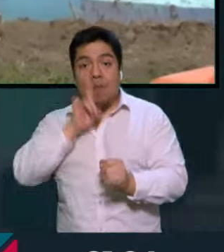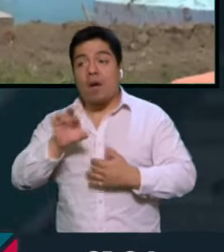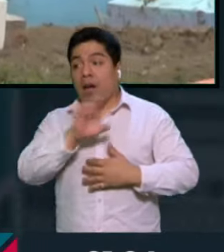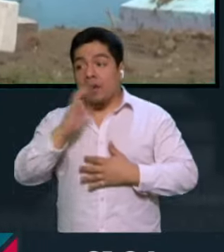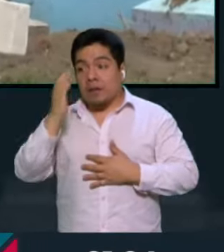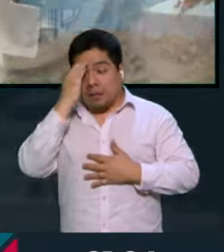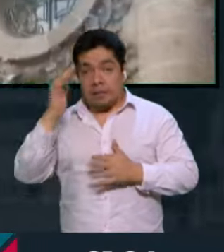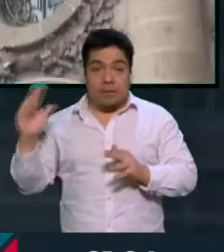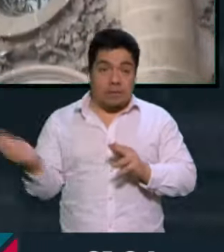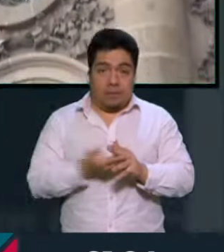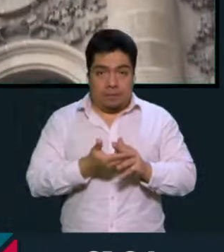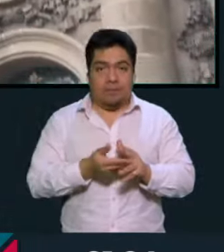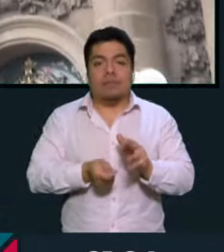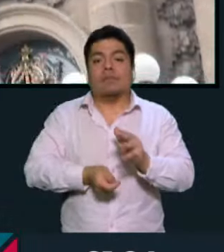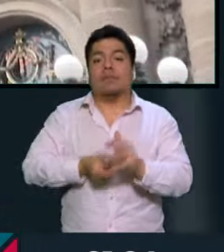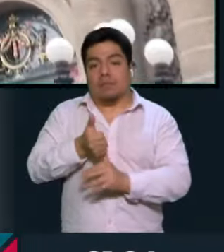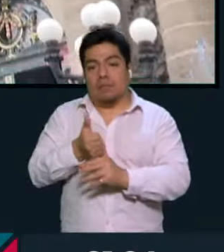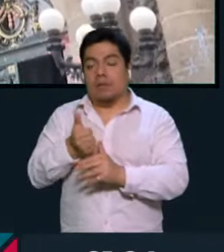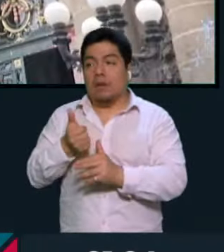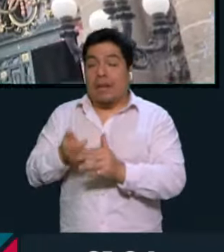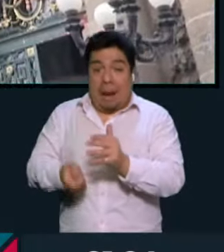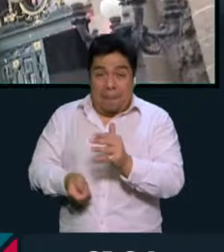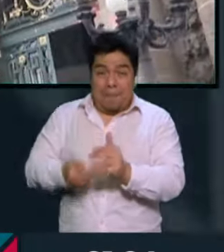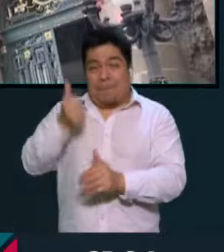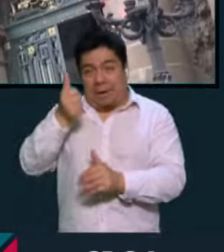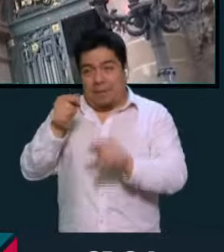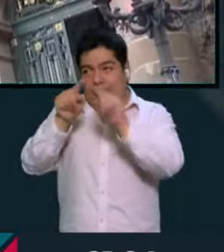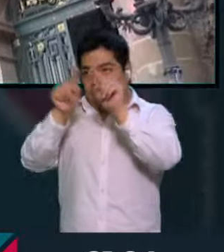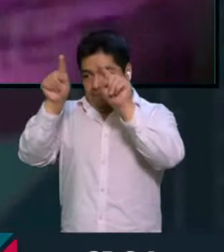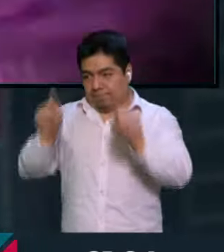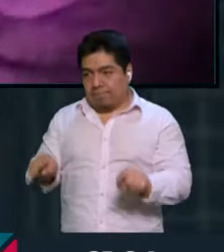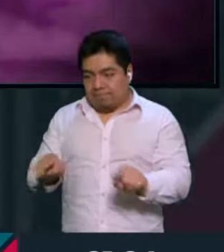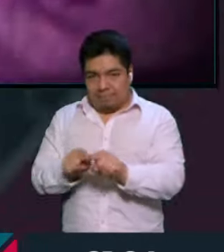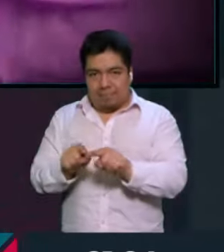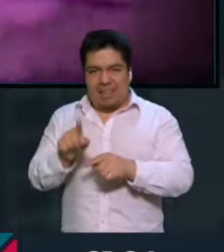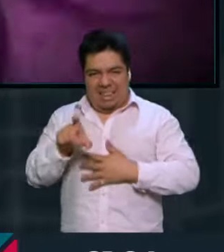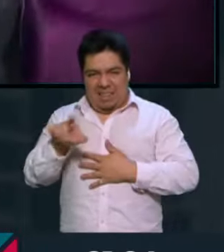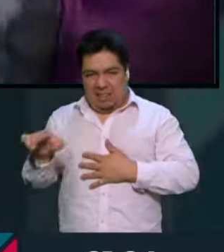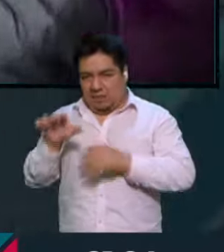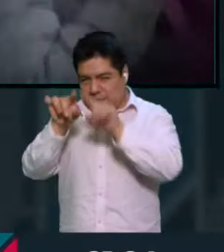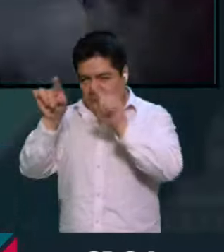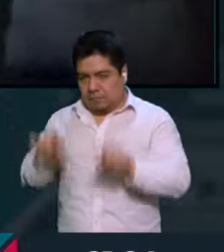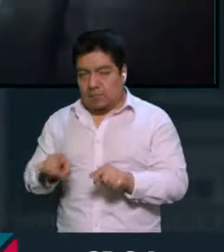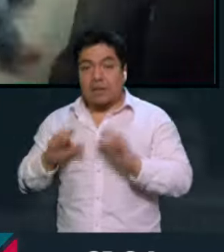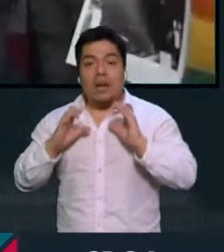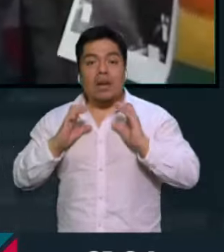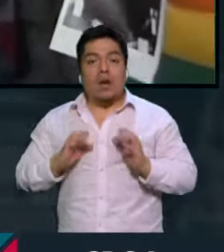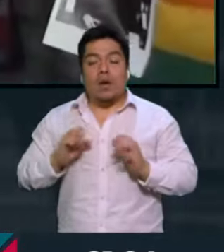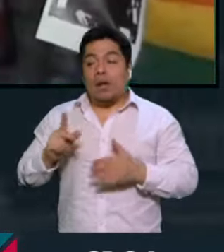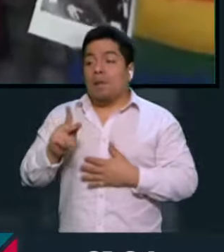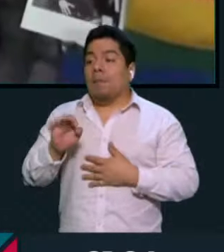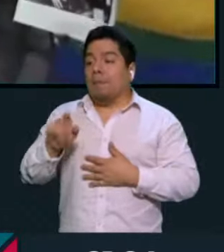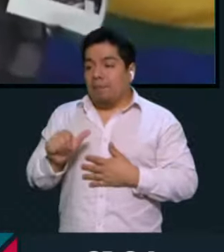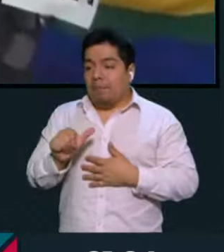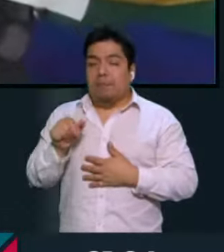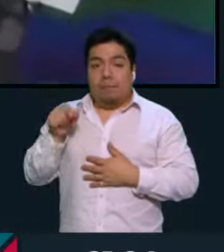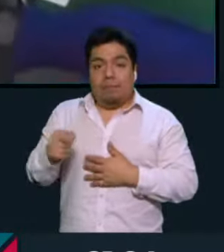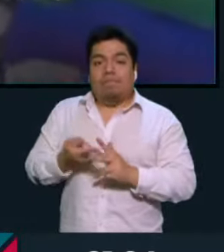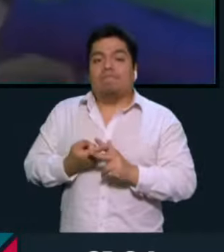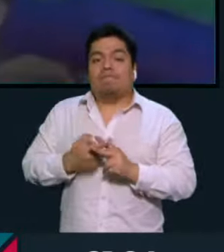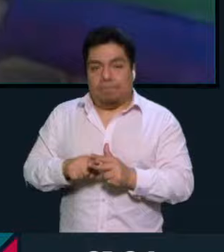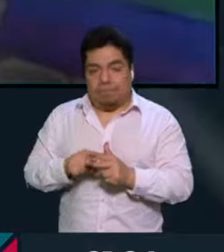Ahí se la creación del primer mausoleo en la historia, en donde estoy concentrando todos estos cuerpos, y Paola fue la que inaugura